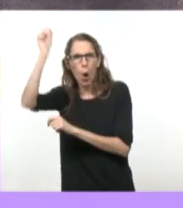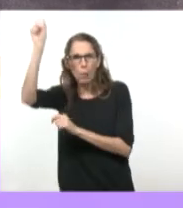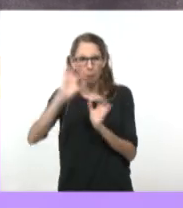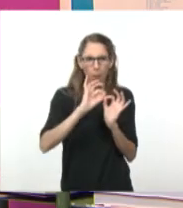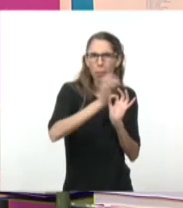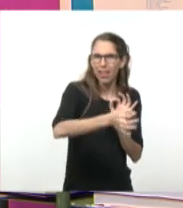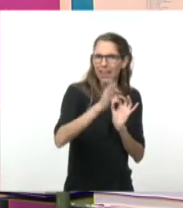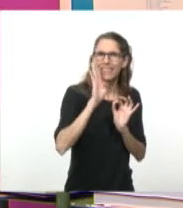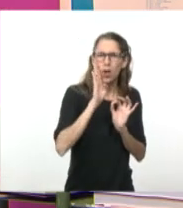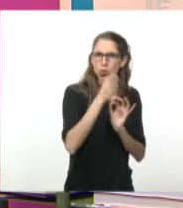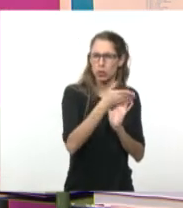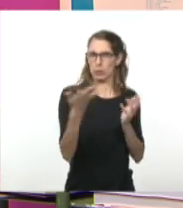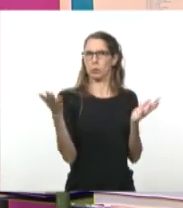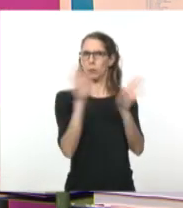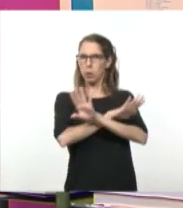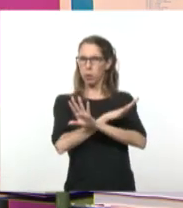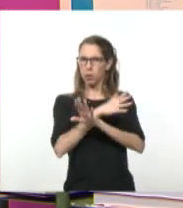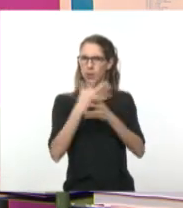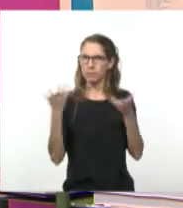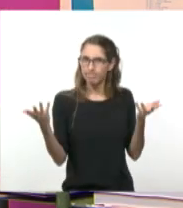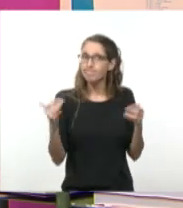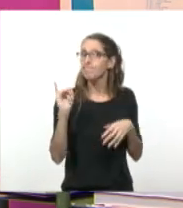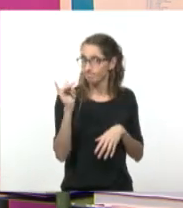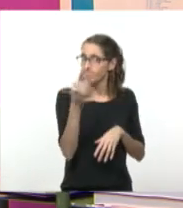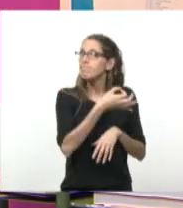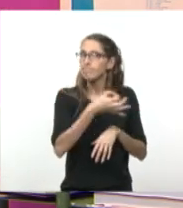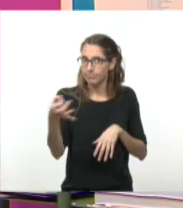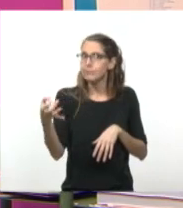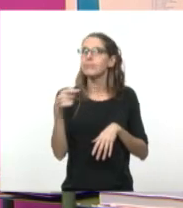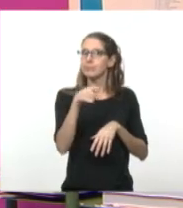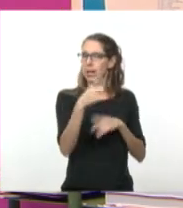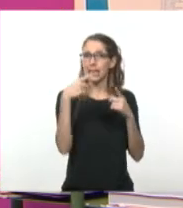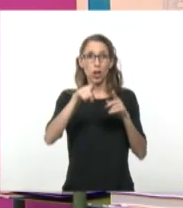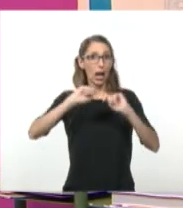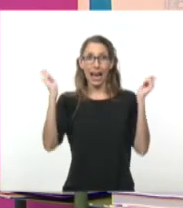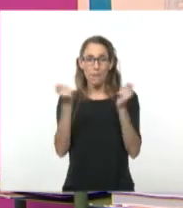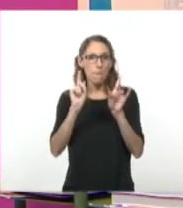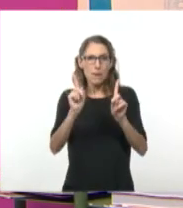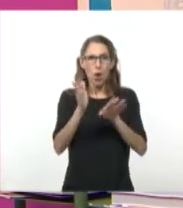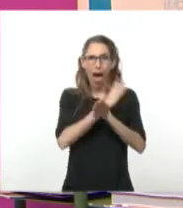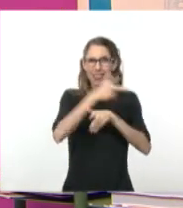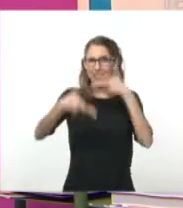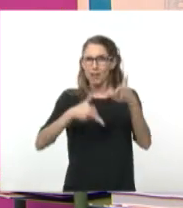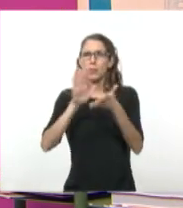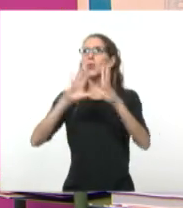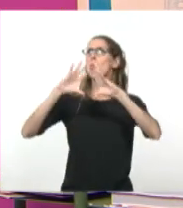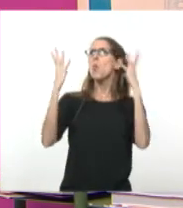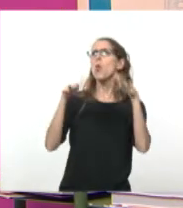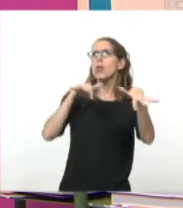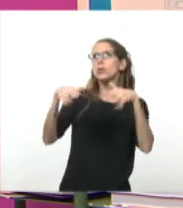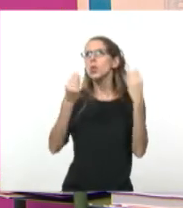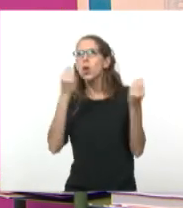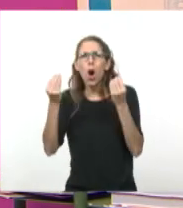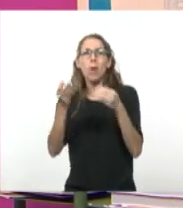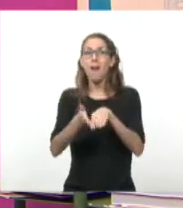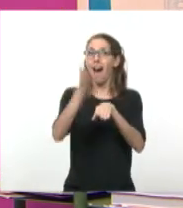Unidos, aparte. Sí, sí, sí, totalmente. Va a transformar totalmente este mundo que estamos analizando. Como anticipábamos al